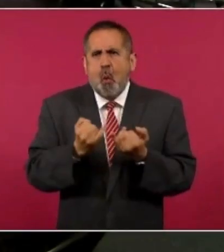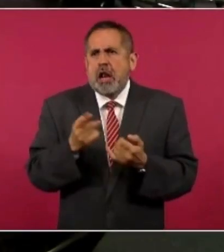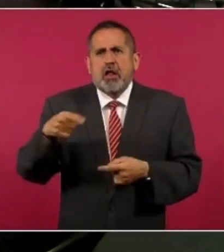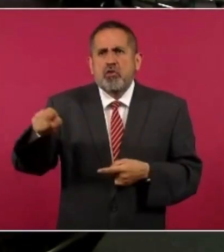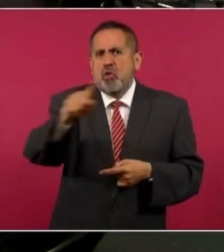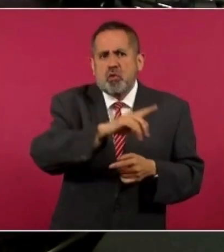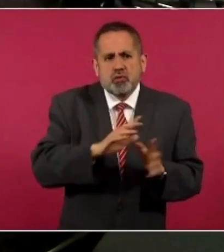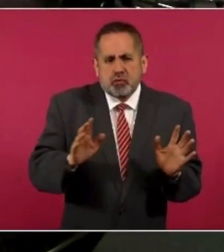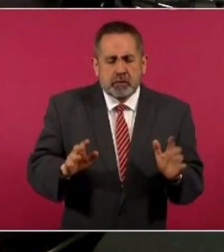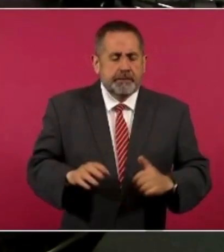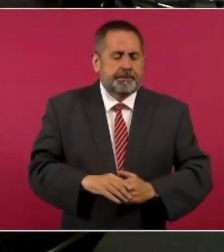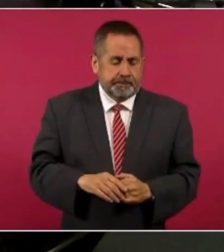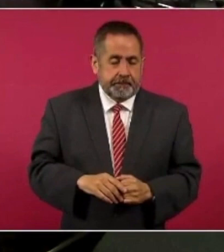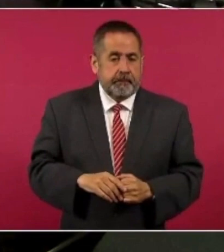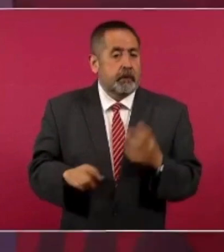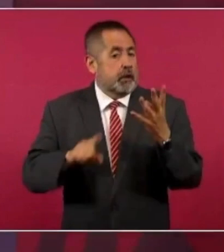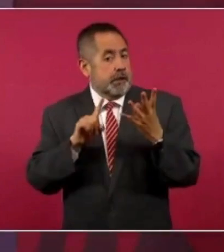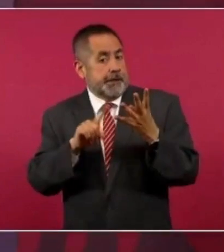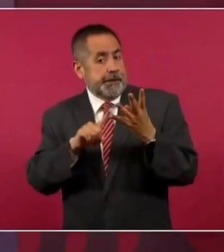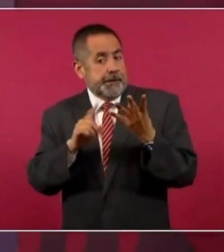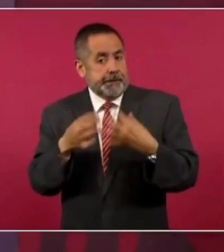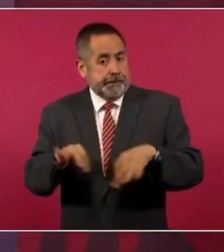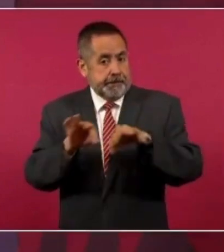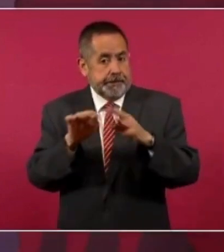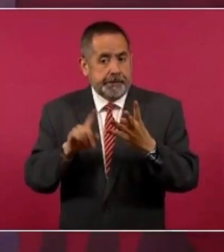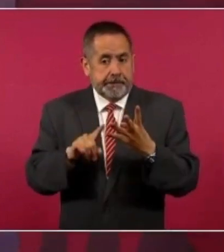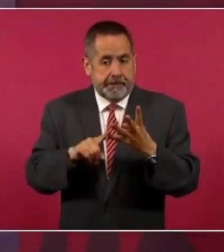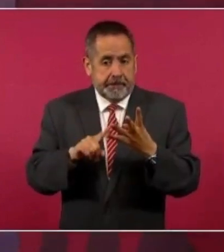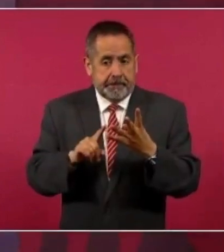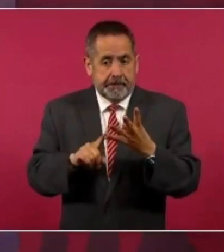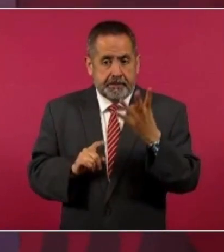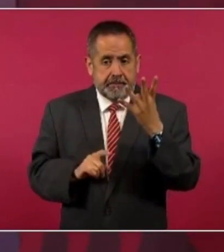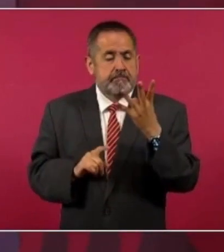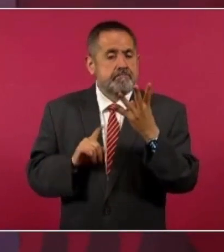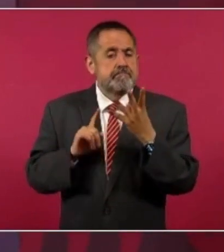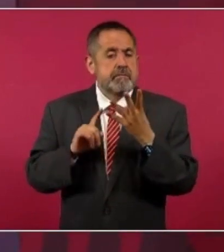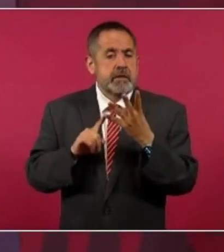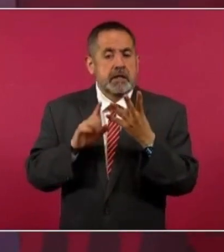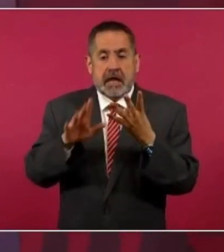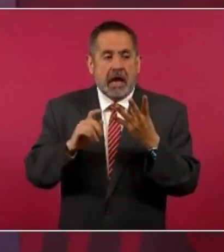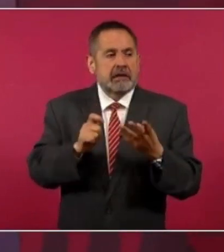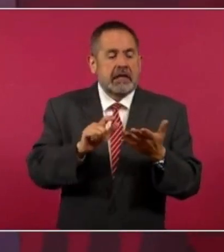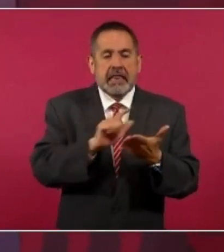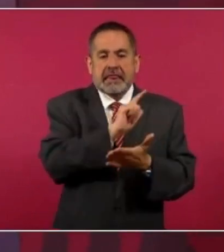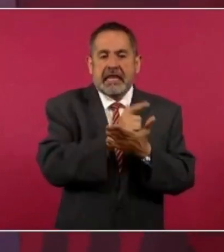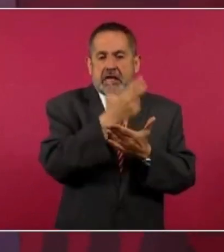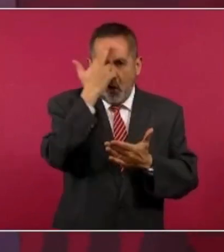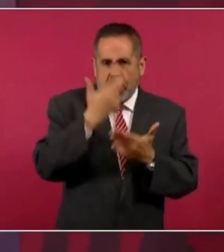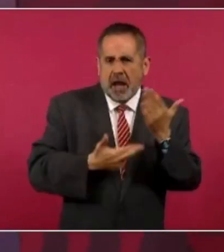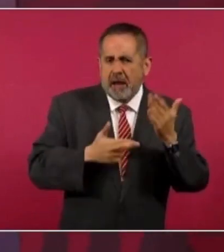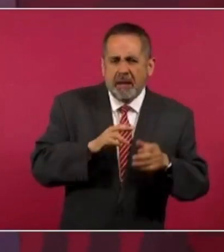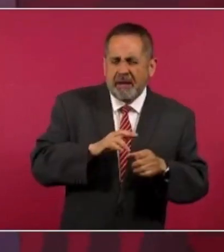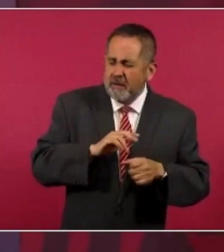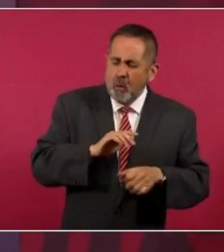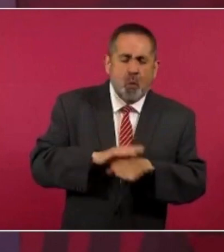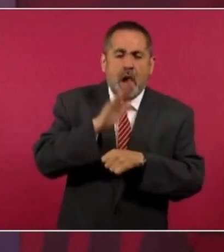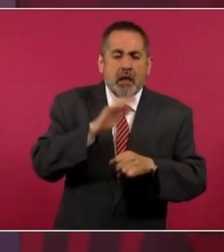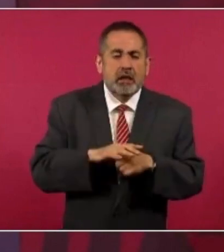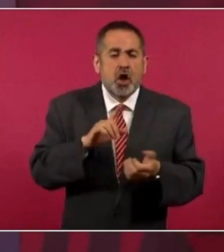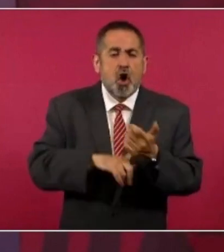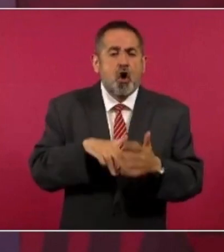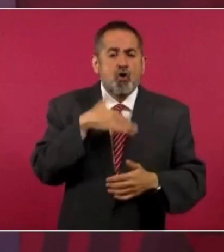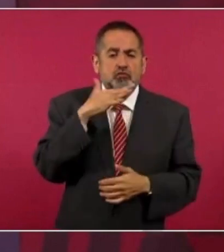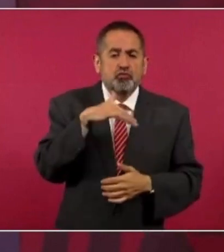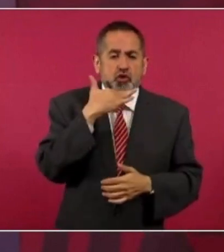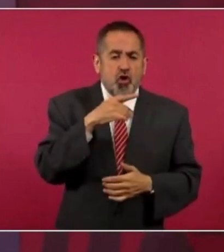importantísima que ya se convirtió en delito grave, la corrupción,